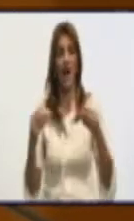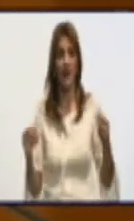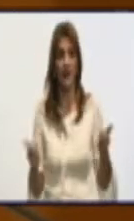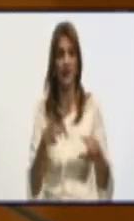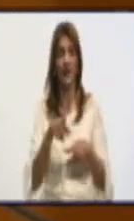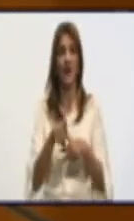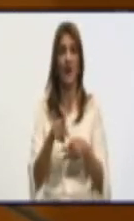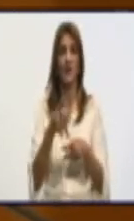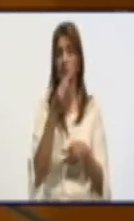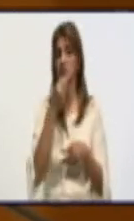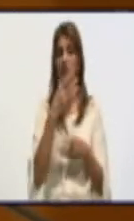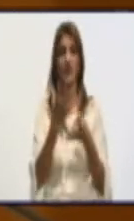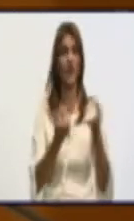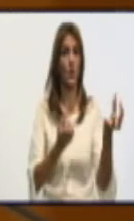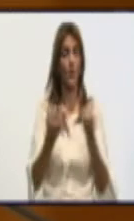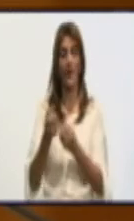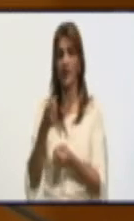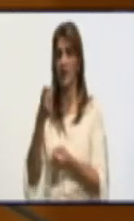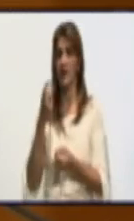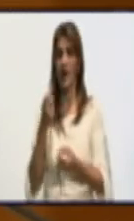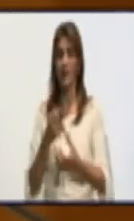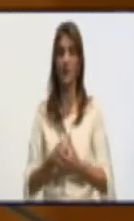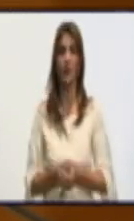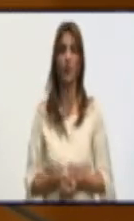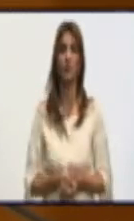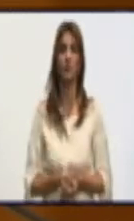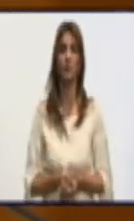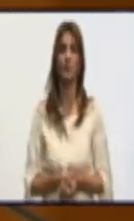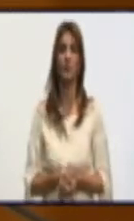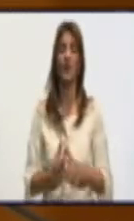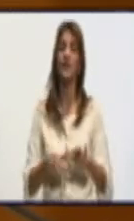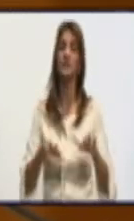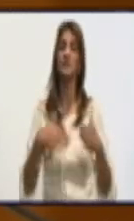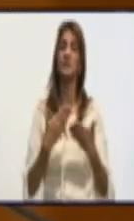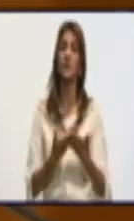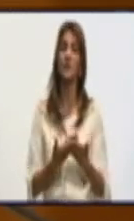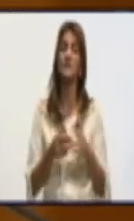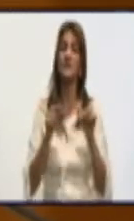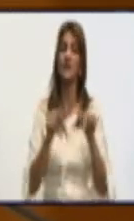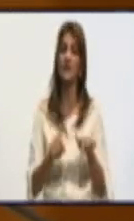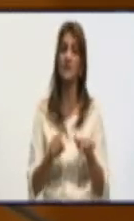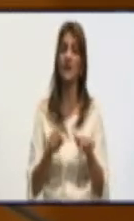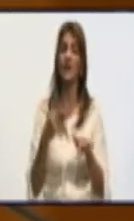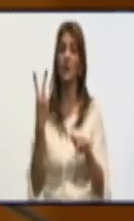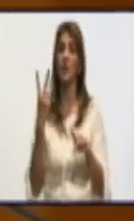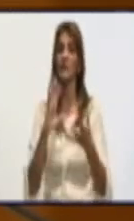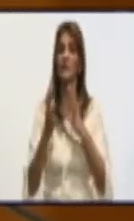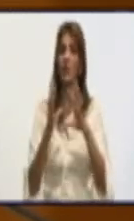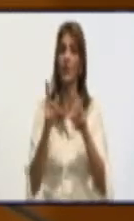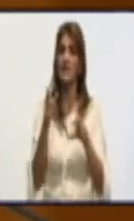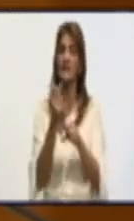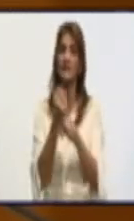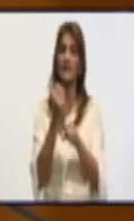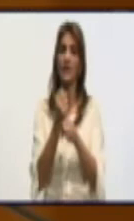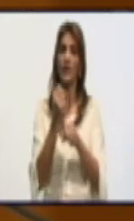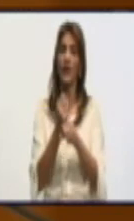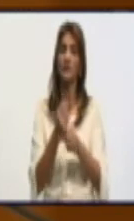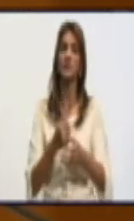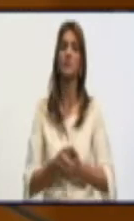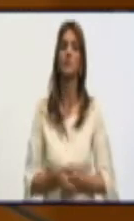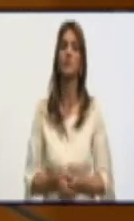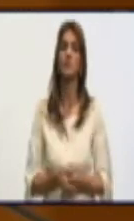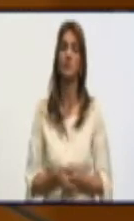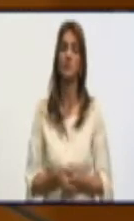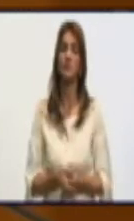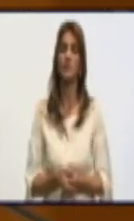harina, para producir la harina en Cuba. Por lo tanto, en esas dos direcciones están trabajando la industria local alimentaria, que hay seguro que va